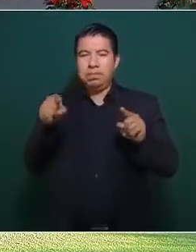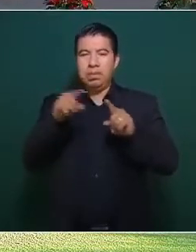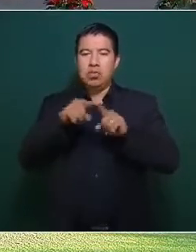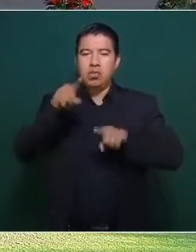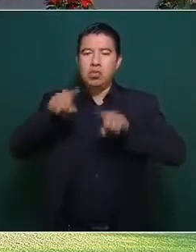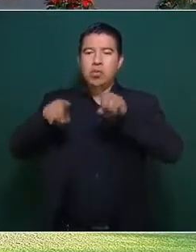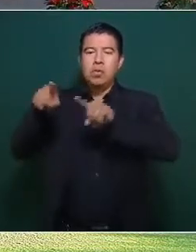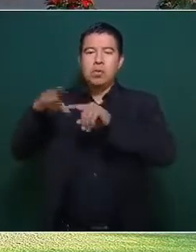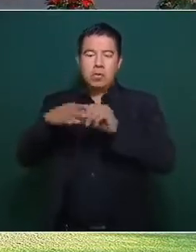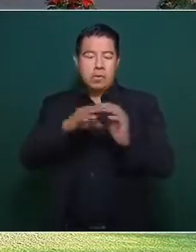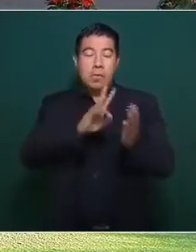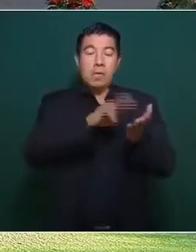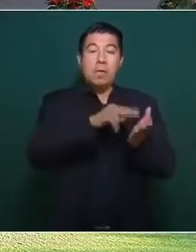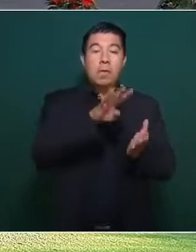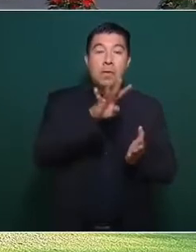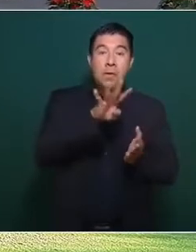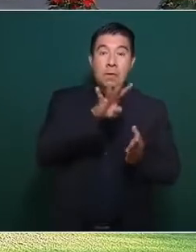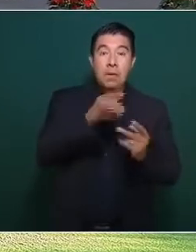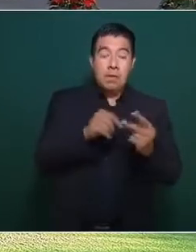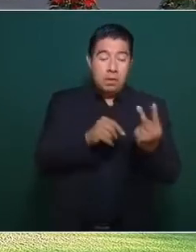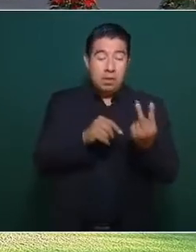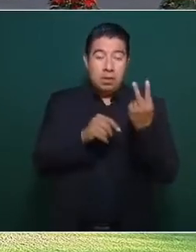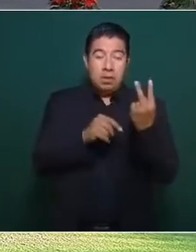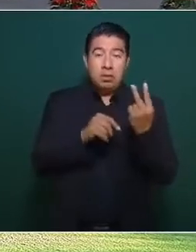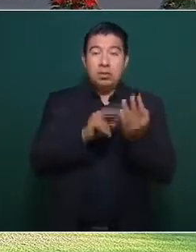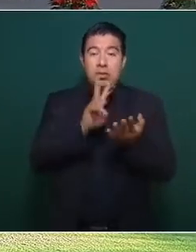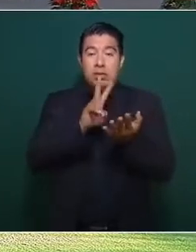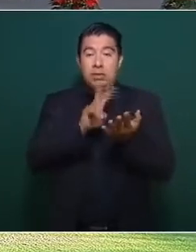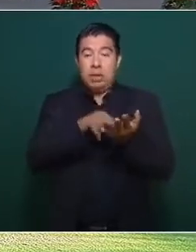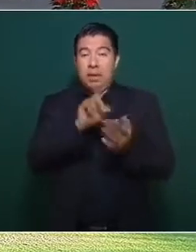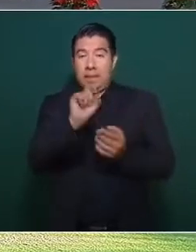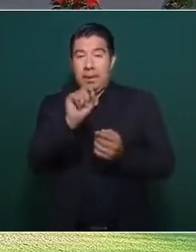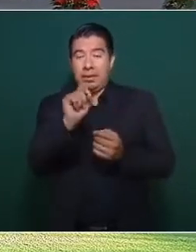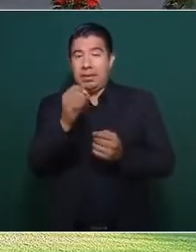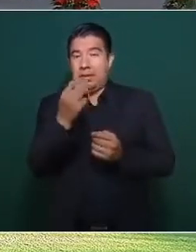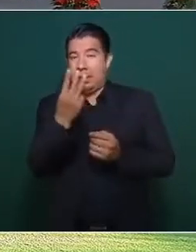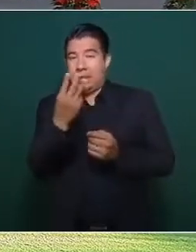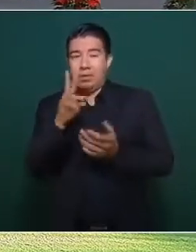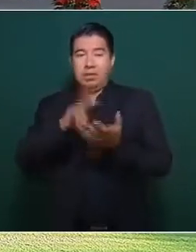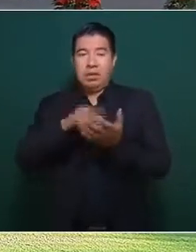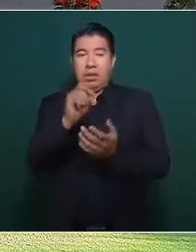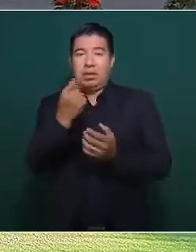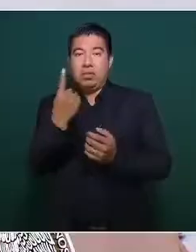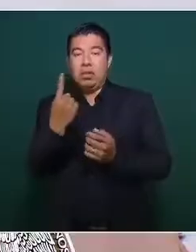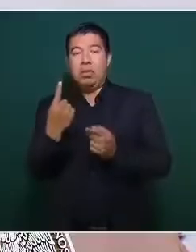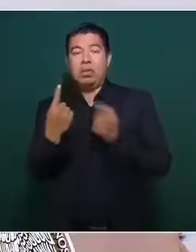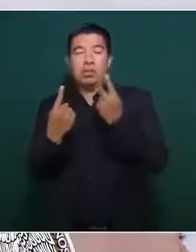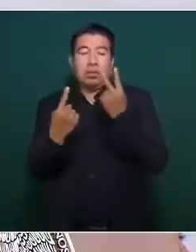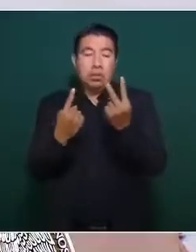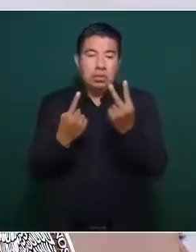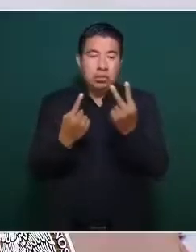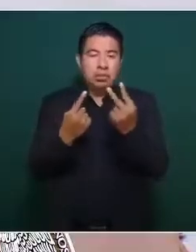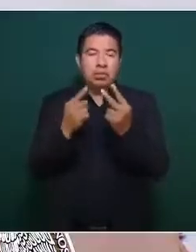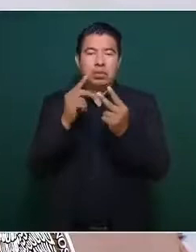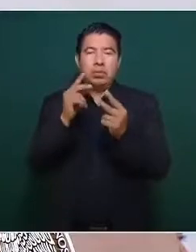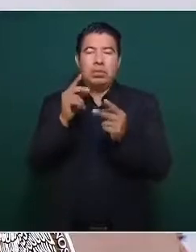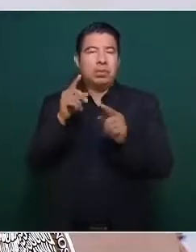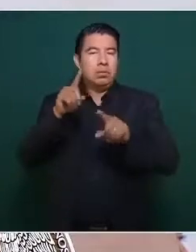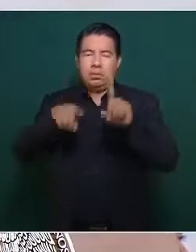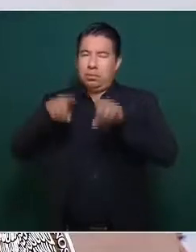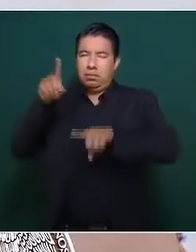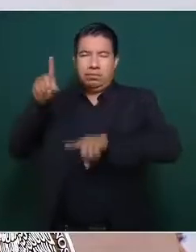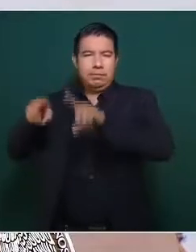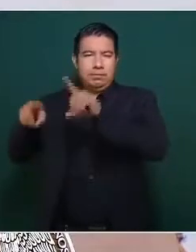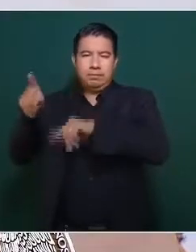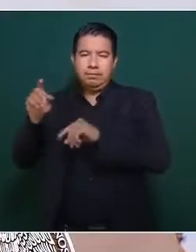naturaleza. Desde el 19 son dos, el 23, el 21, dos, con